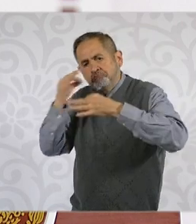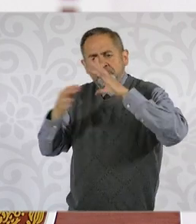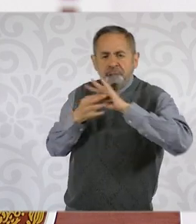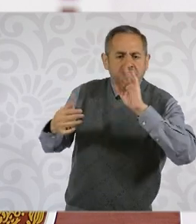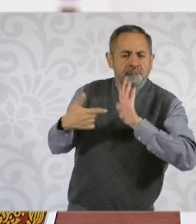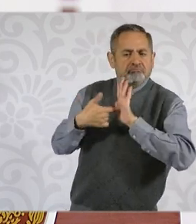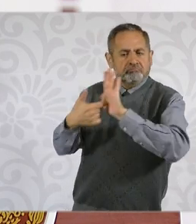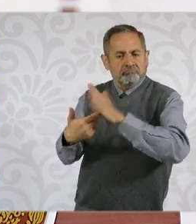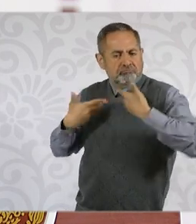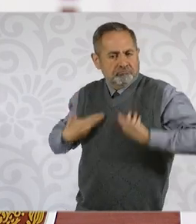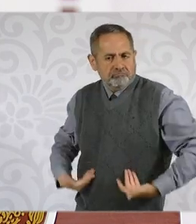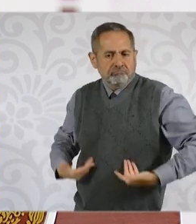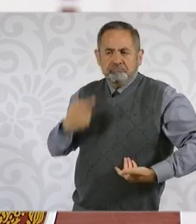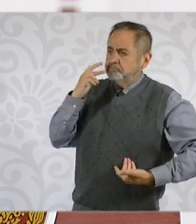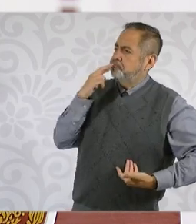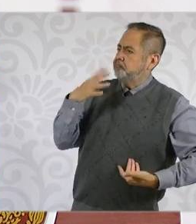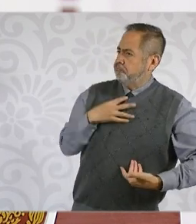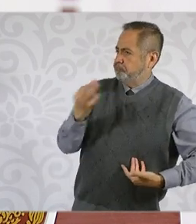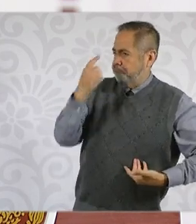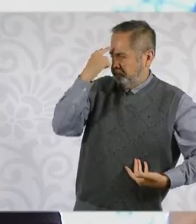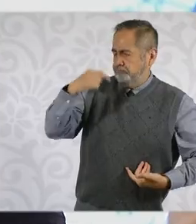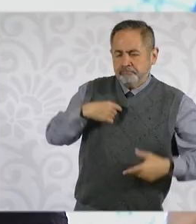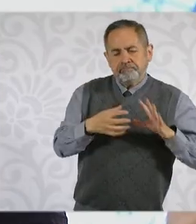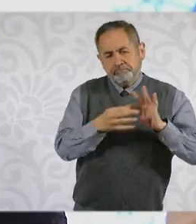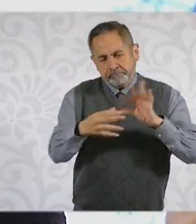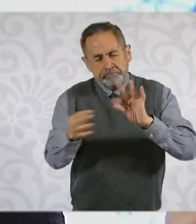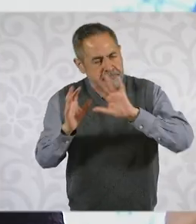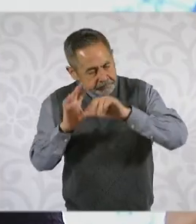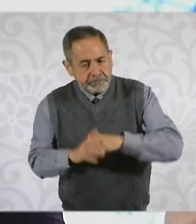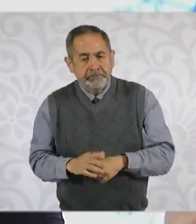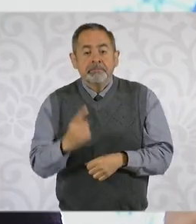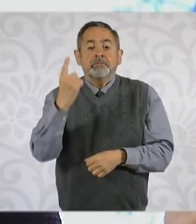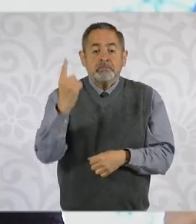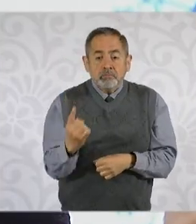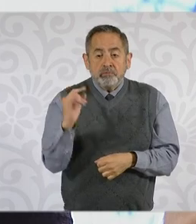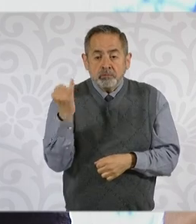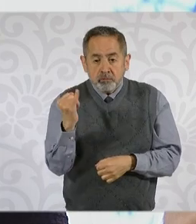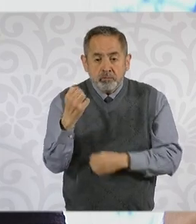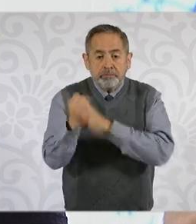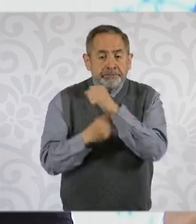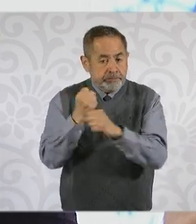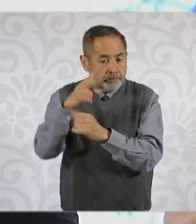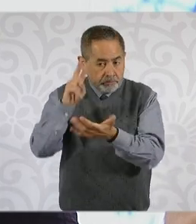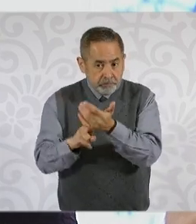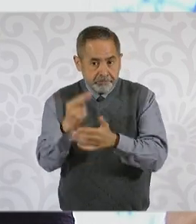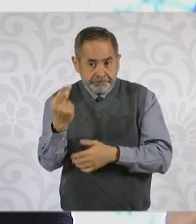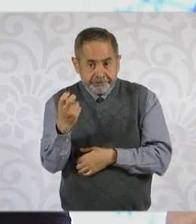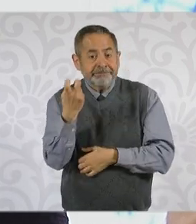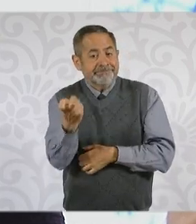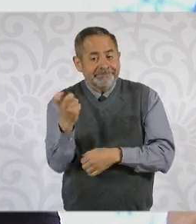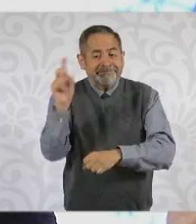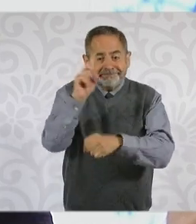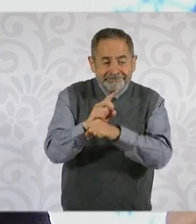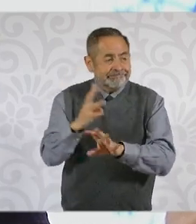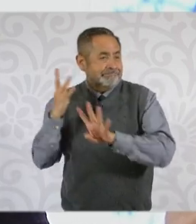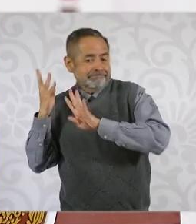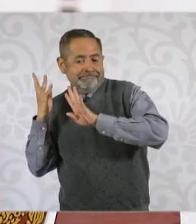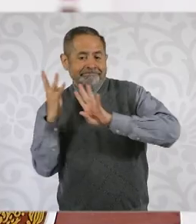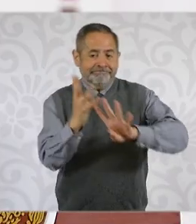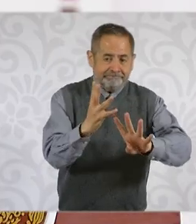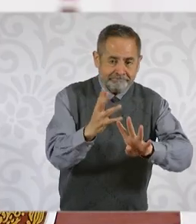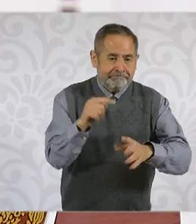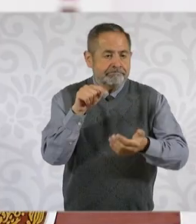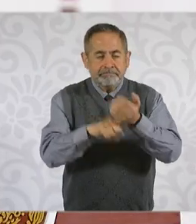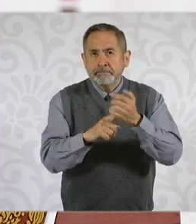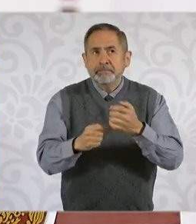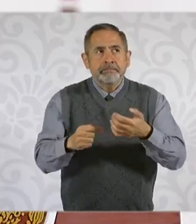recordar, subrayar que será el 1 de junio de 2025, las elecciones, esto es el